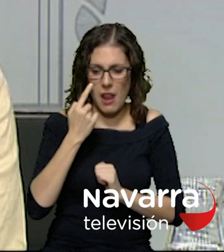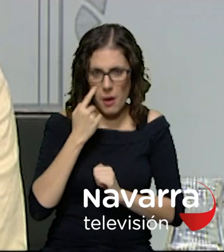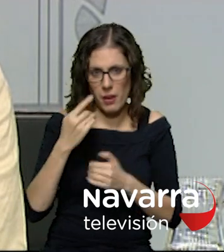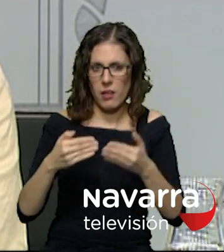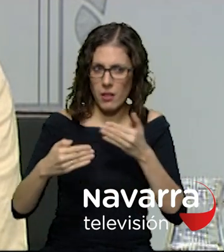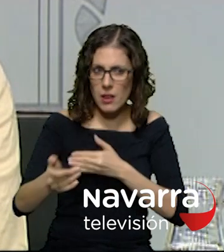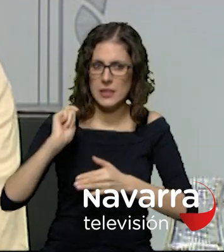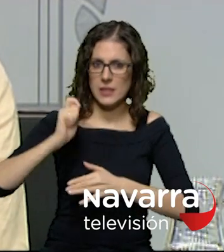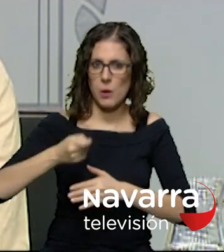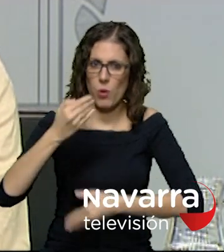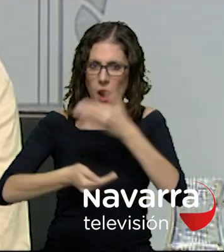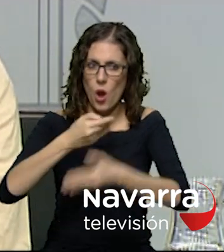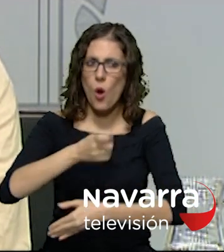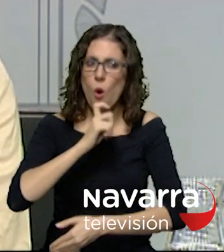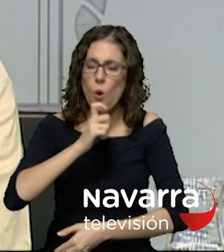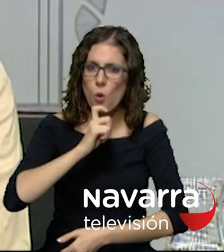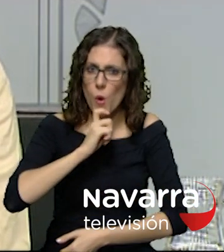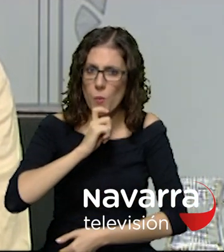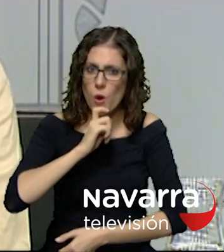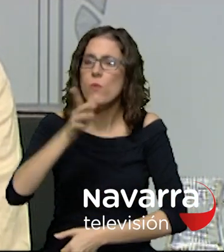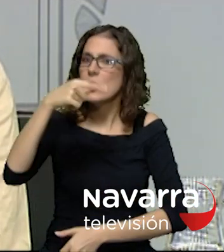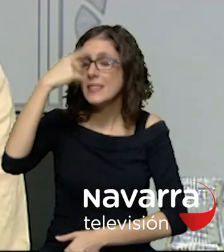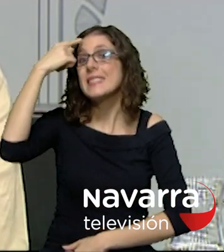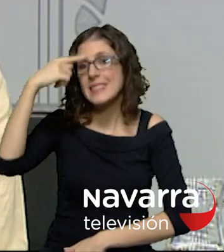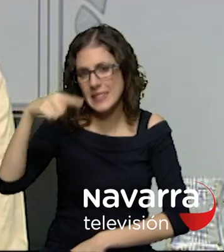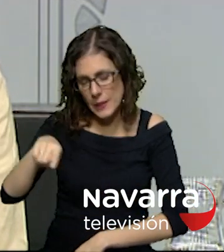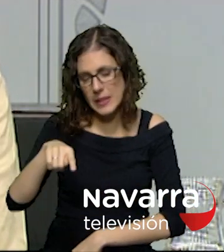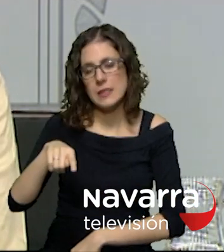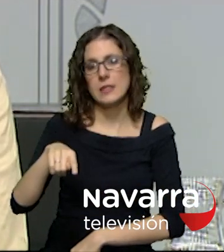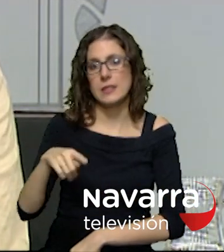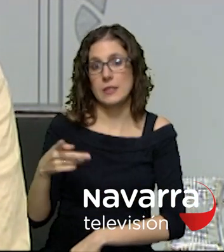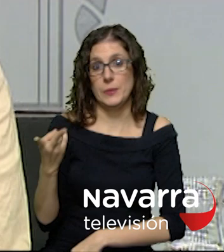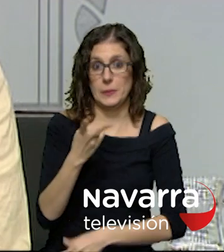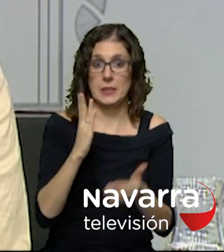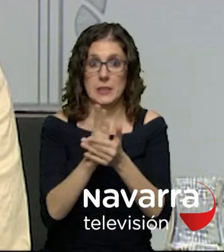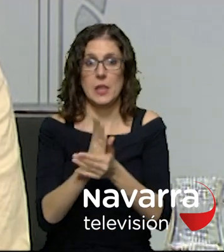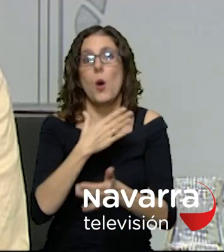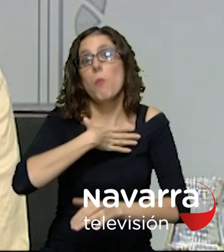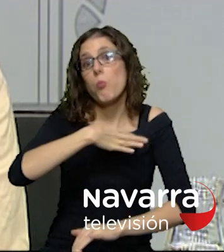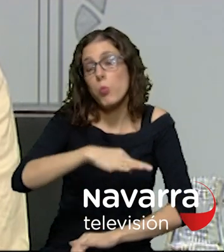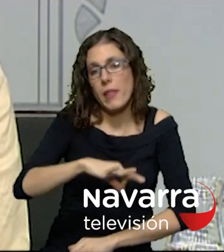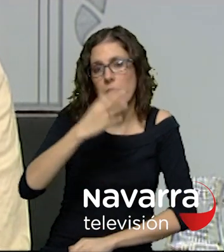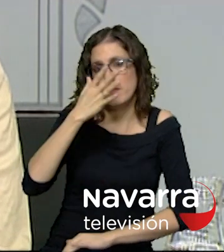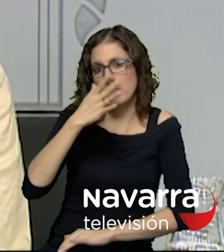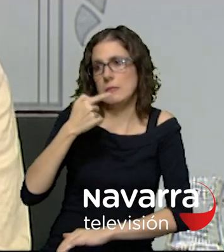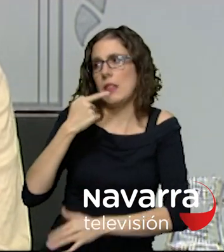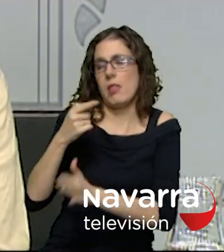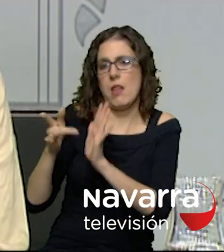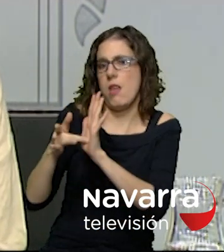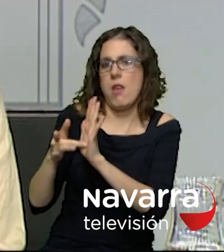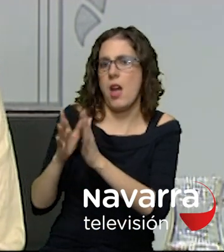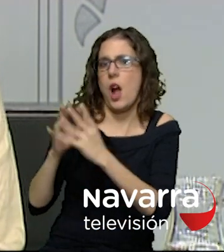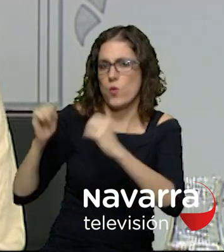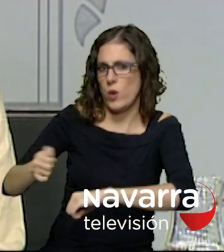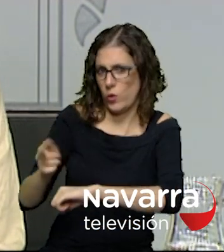tribunales a este fallo que como saben puede ser recurrido por las partes ante una instancia superior dicho esto es